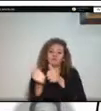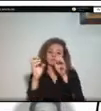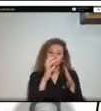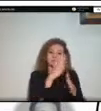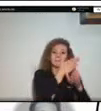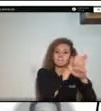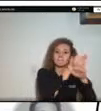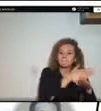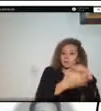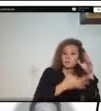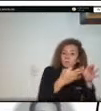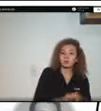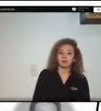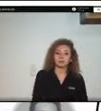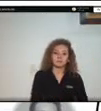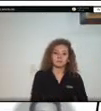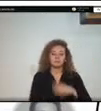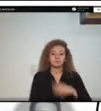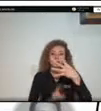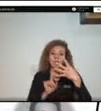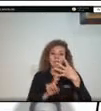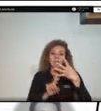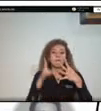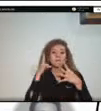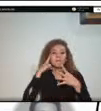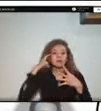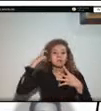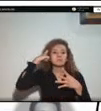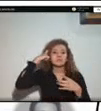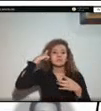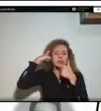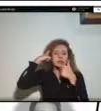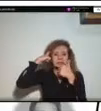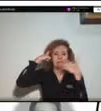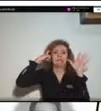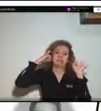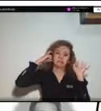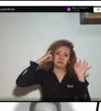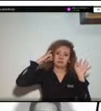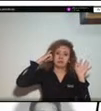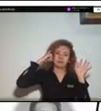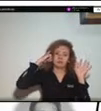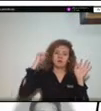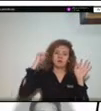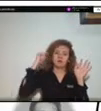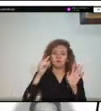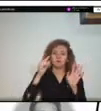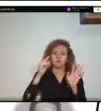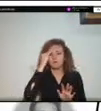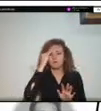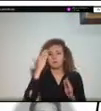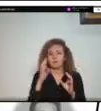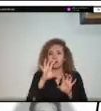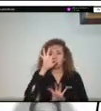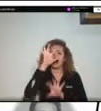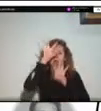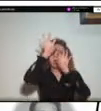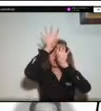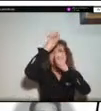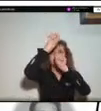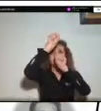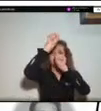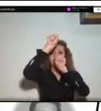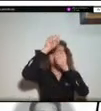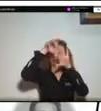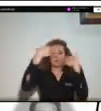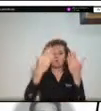a retos por supuesto ustedes hablaban de lo que corresponde a instalar capacidades a través de la capacitación por